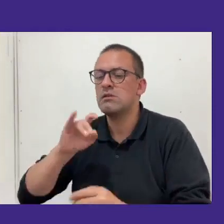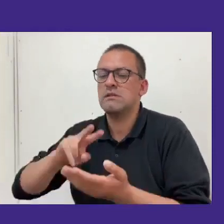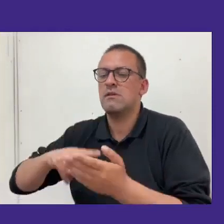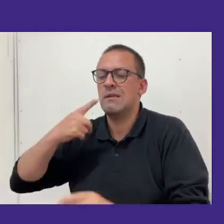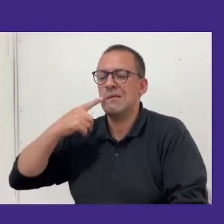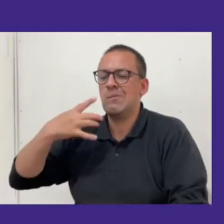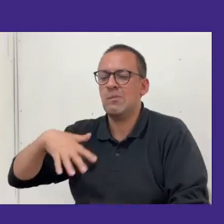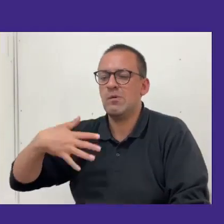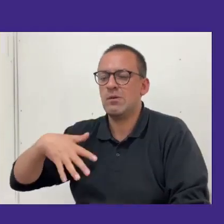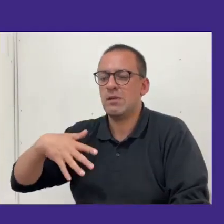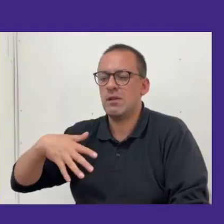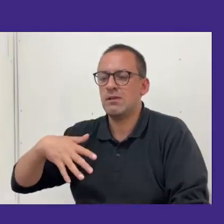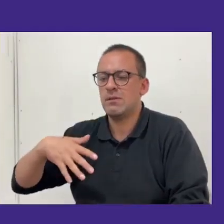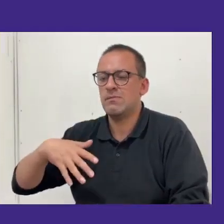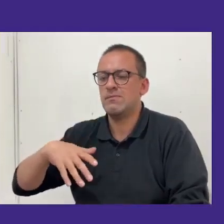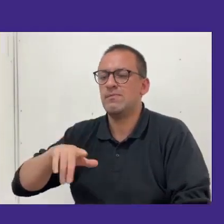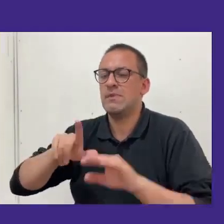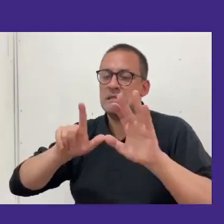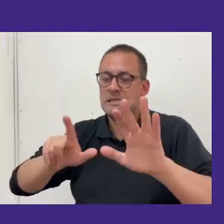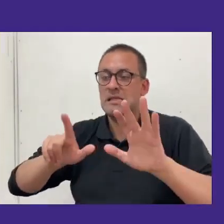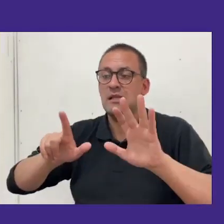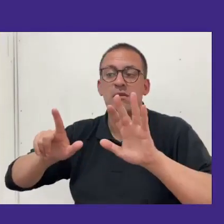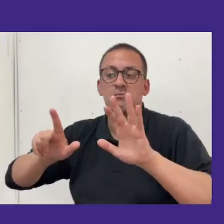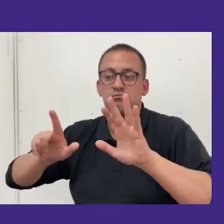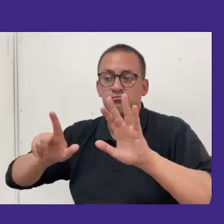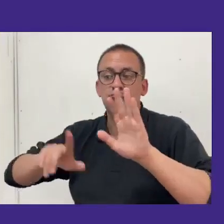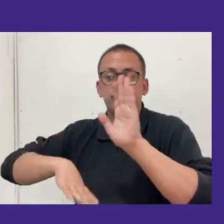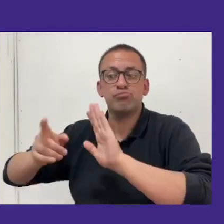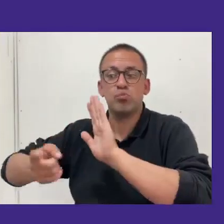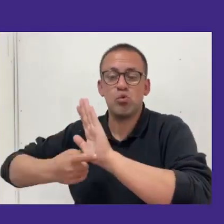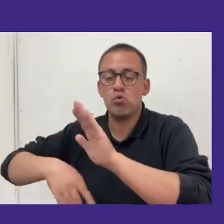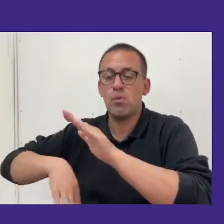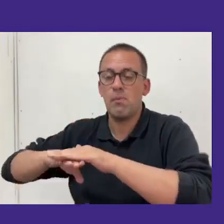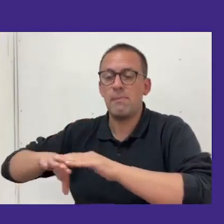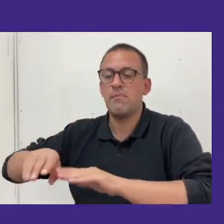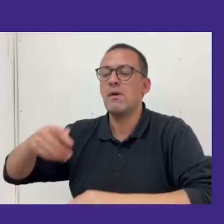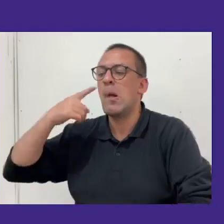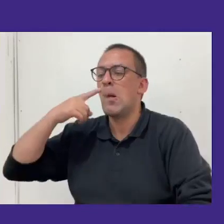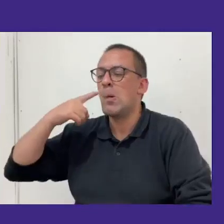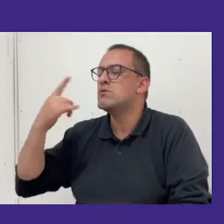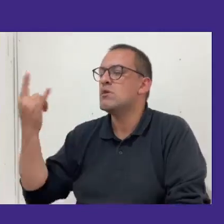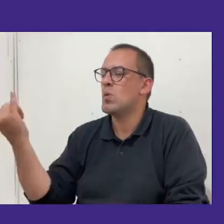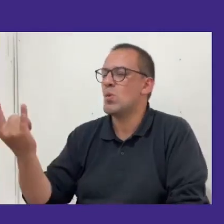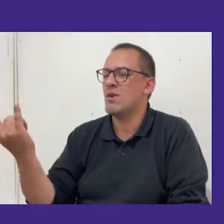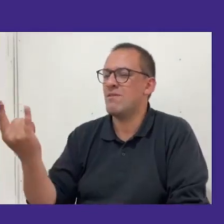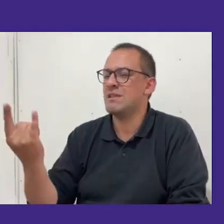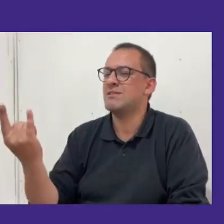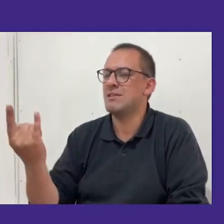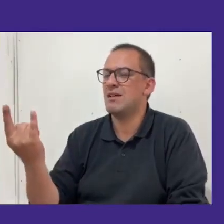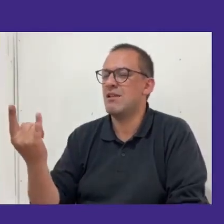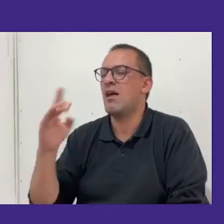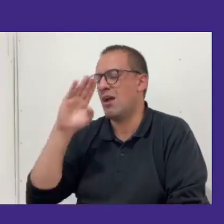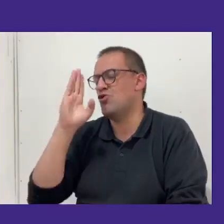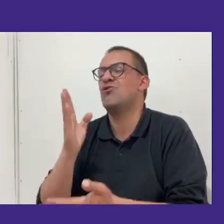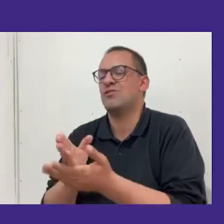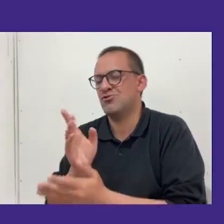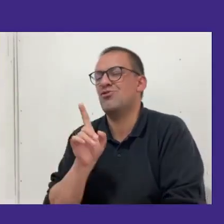para ellos, 7 de 7, el conocimiento sobre la universidad para ingresar.